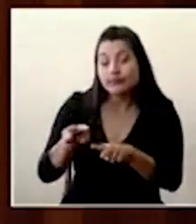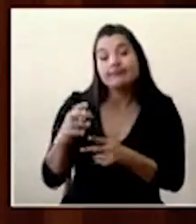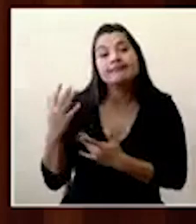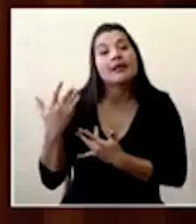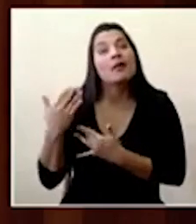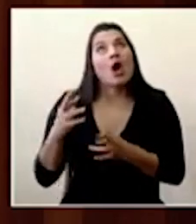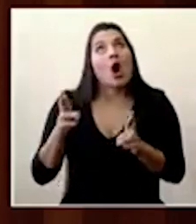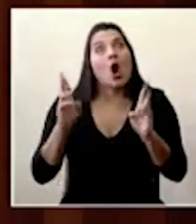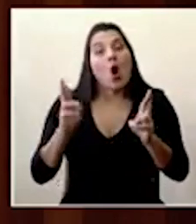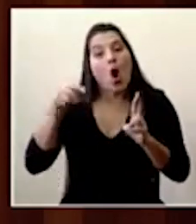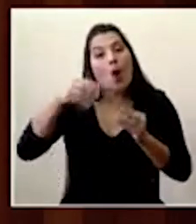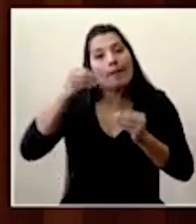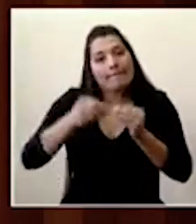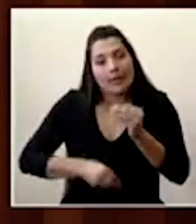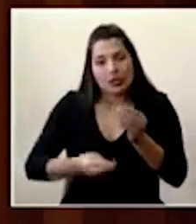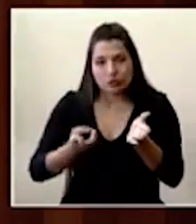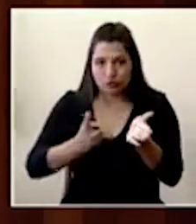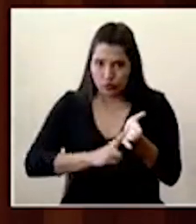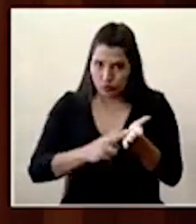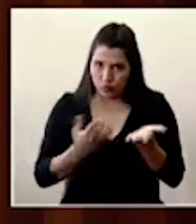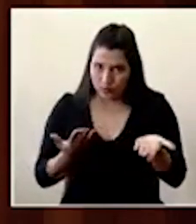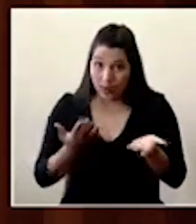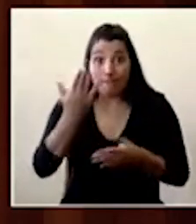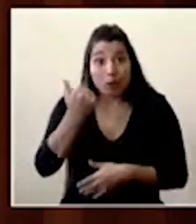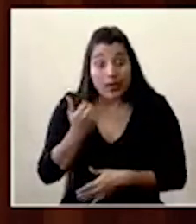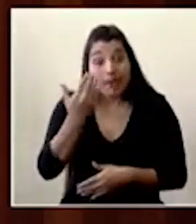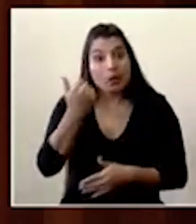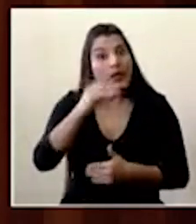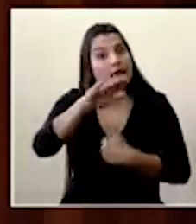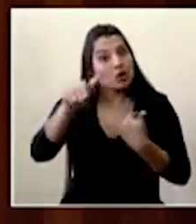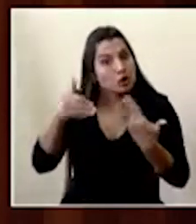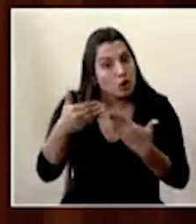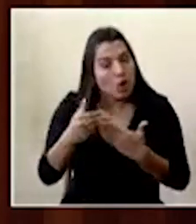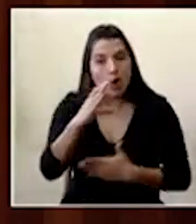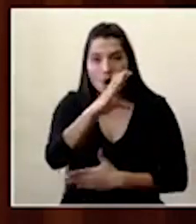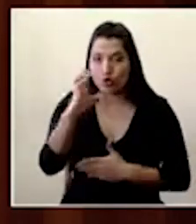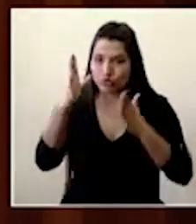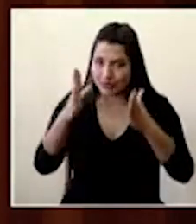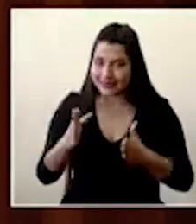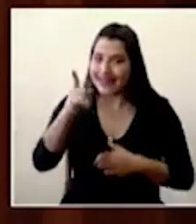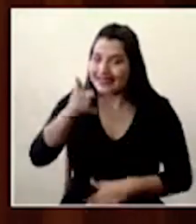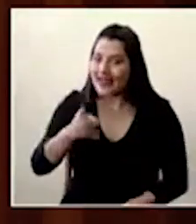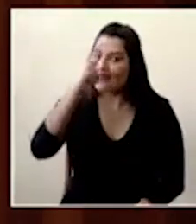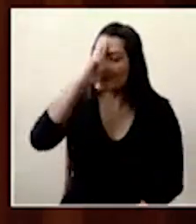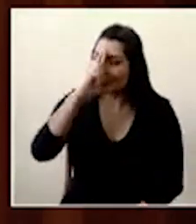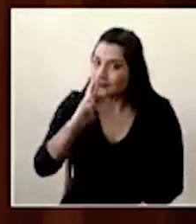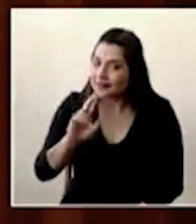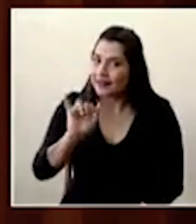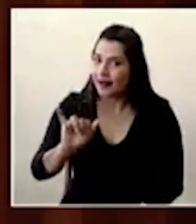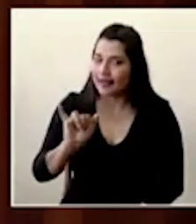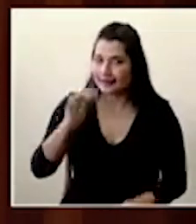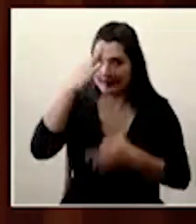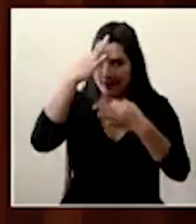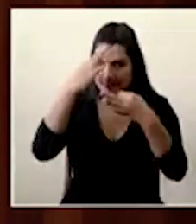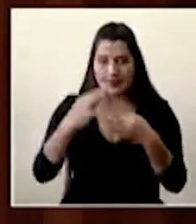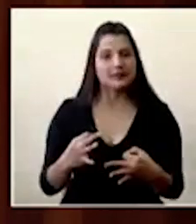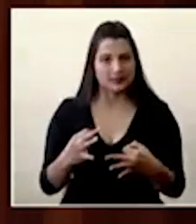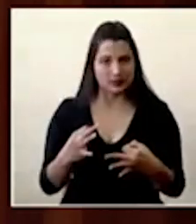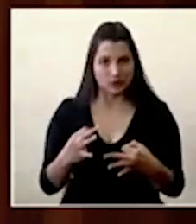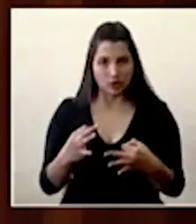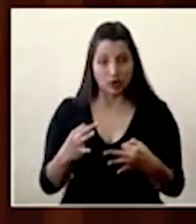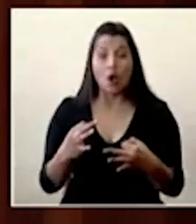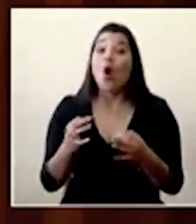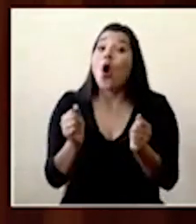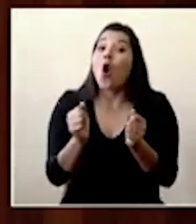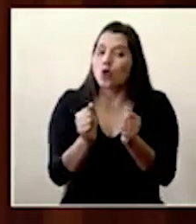infracciones se reduzcan porque todos los costarricenses debemos acatar esta disposición con las excepciones que ya se han publicado y que se